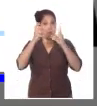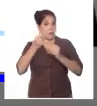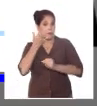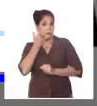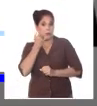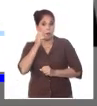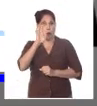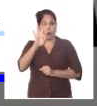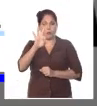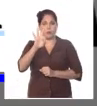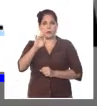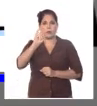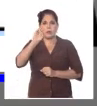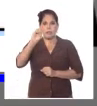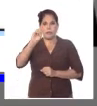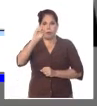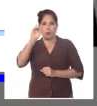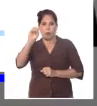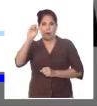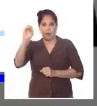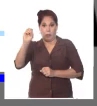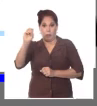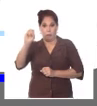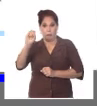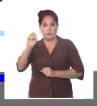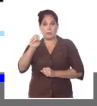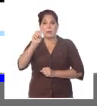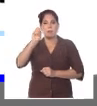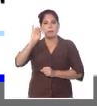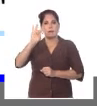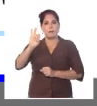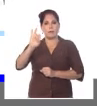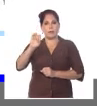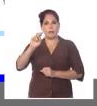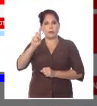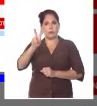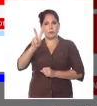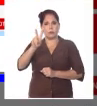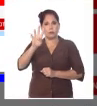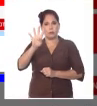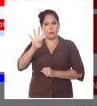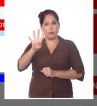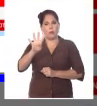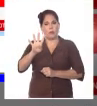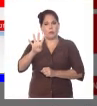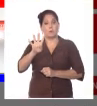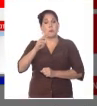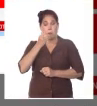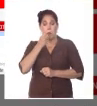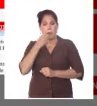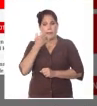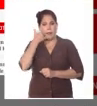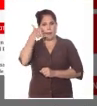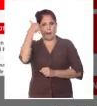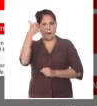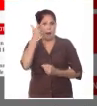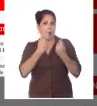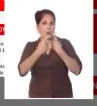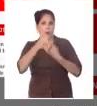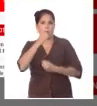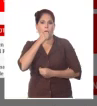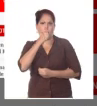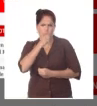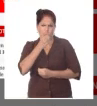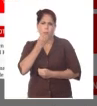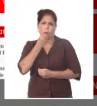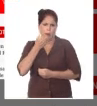8000724 para comunicarse ante cualquier duda o